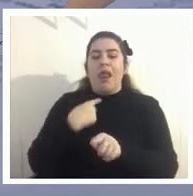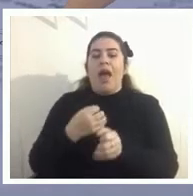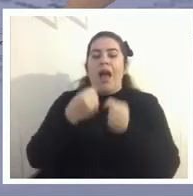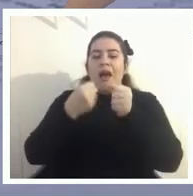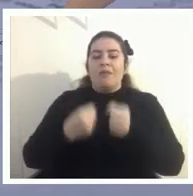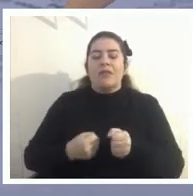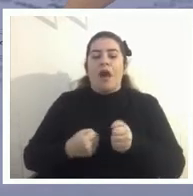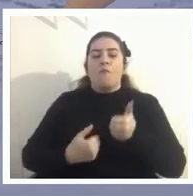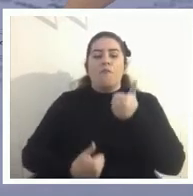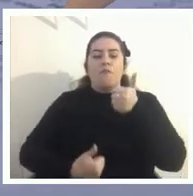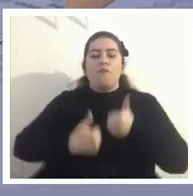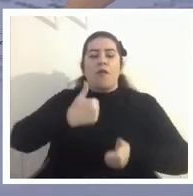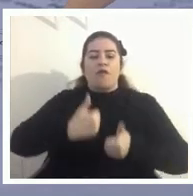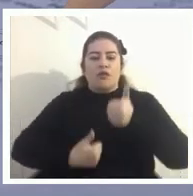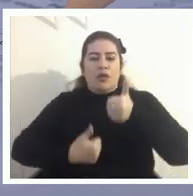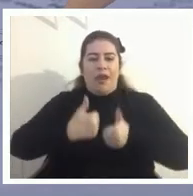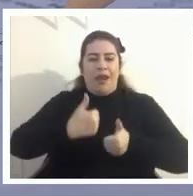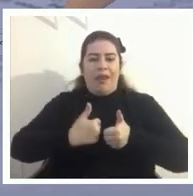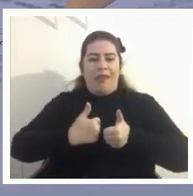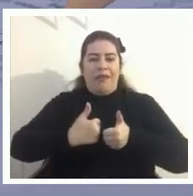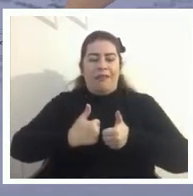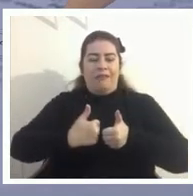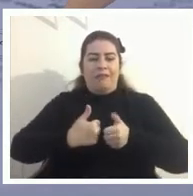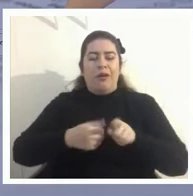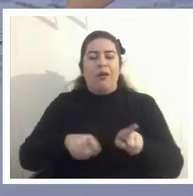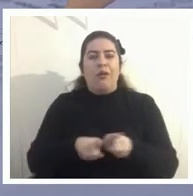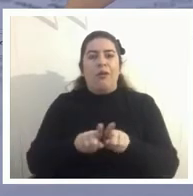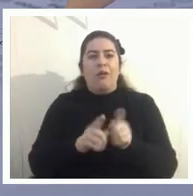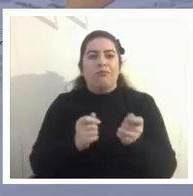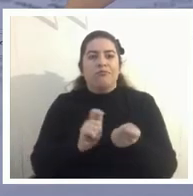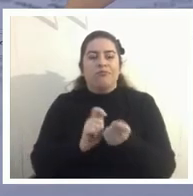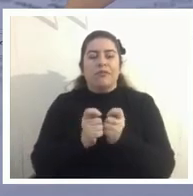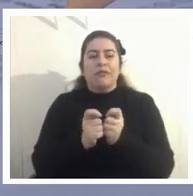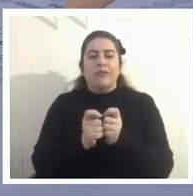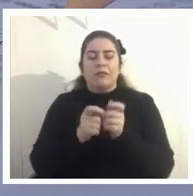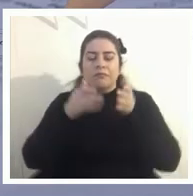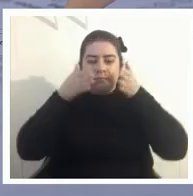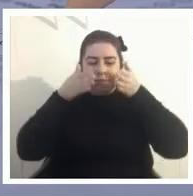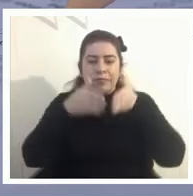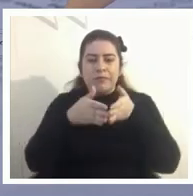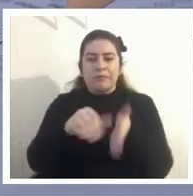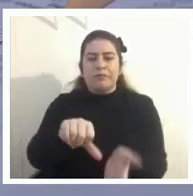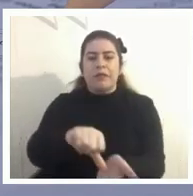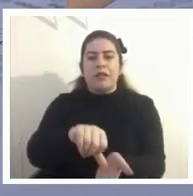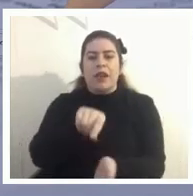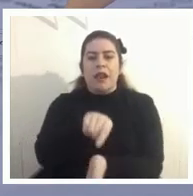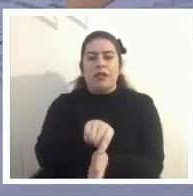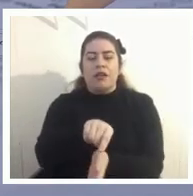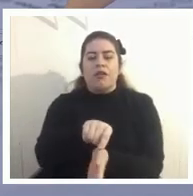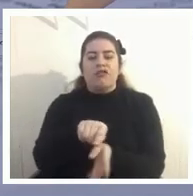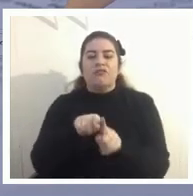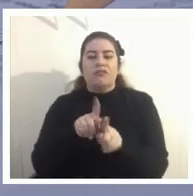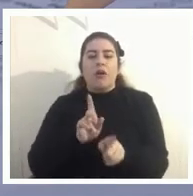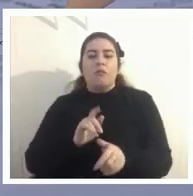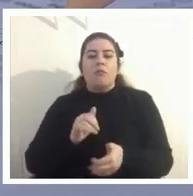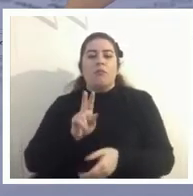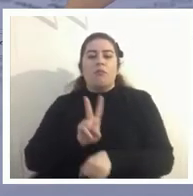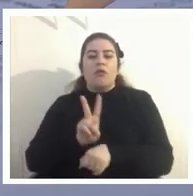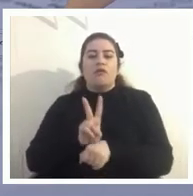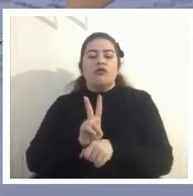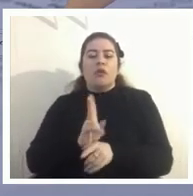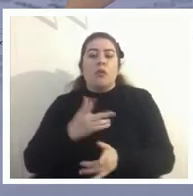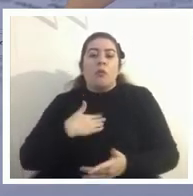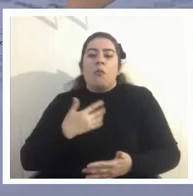cierto lo vuelve algo como centralizado y se lleva un poco la individualidad del profesor y